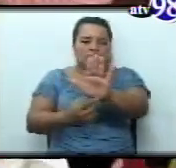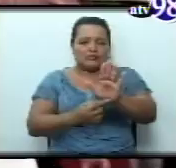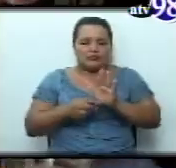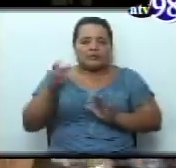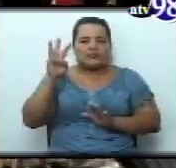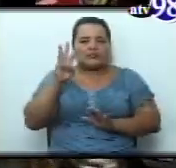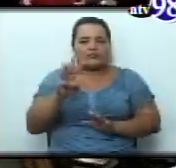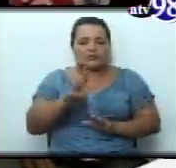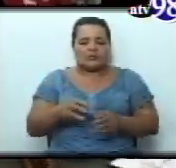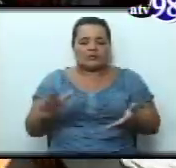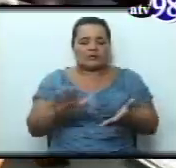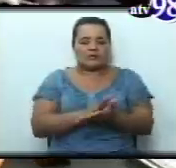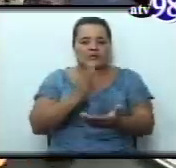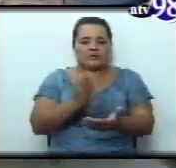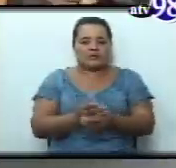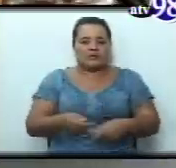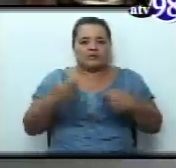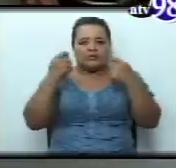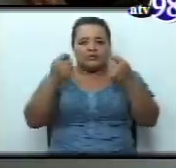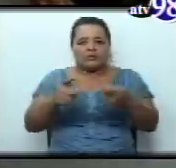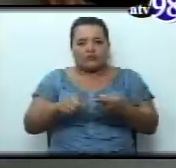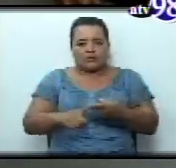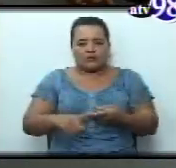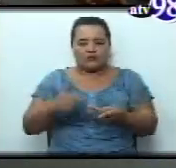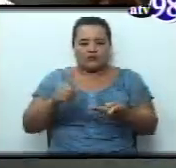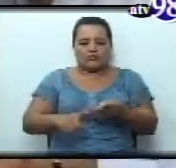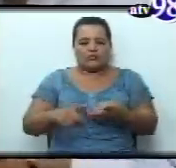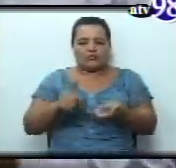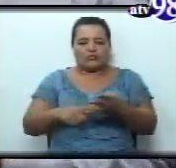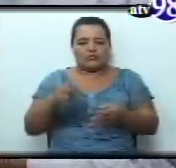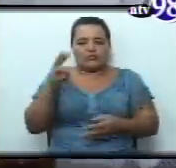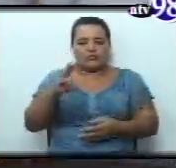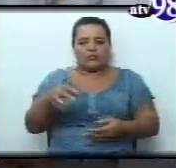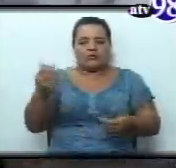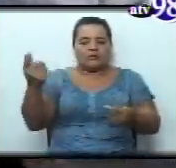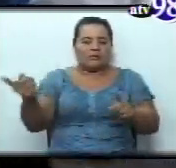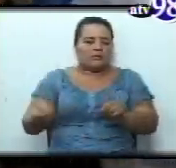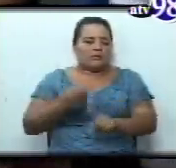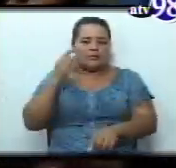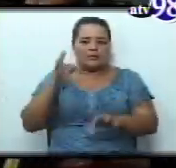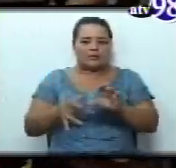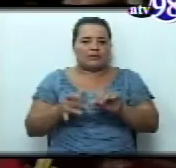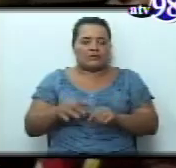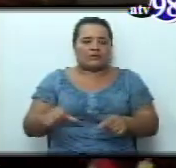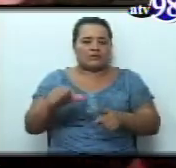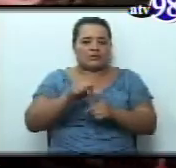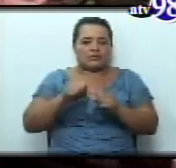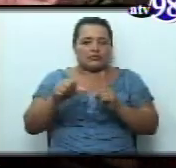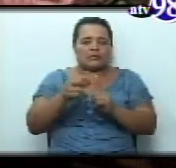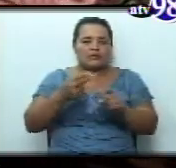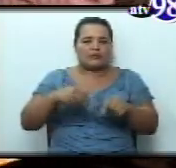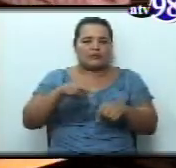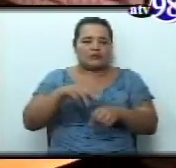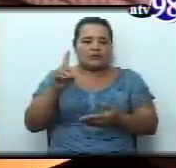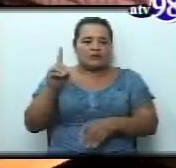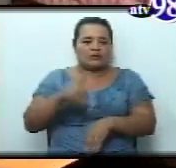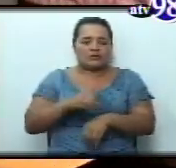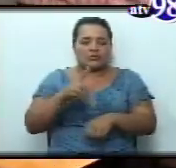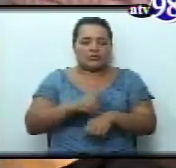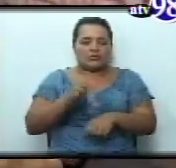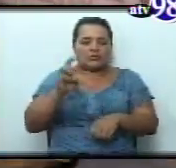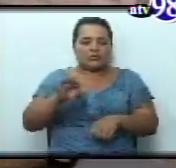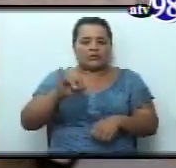documentos, dos iniciativas de ley y un decreto ejecutivo. El primer secretario de la Asamblea Nacional, doctor Wilfredo Navarro Moreira,